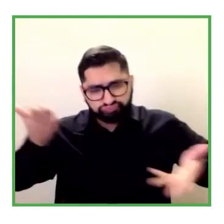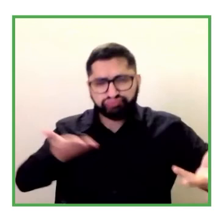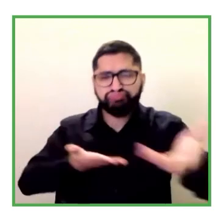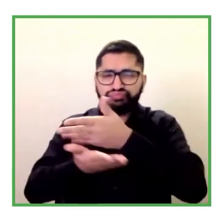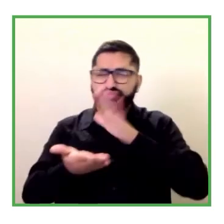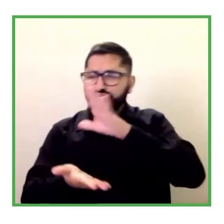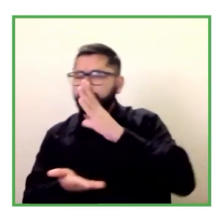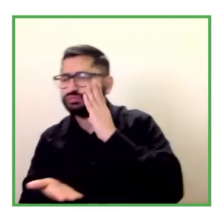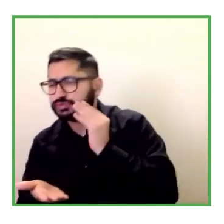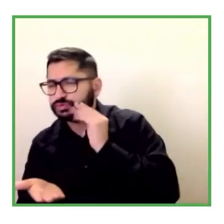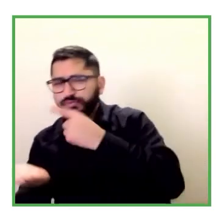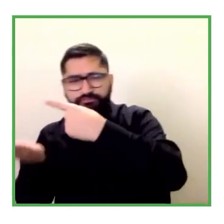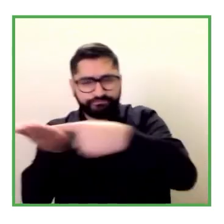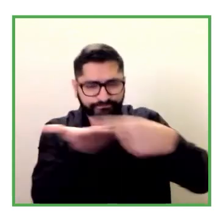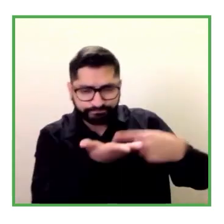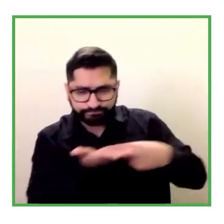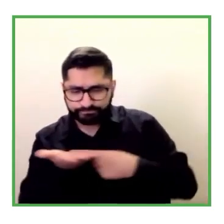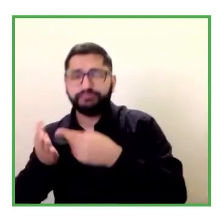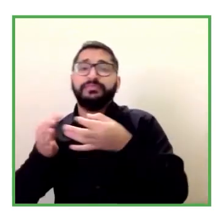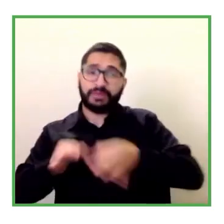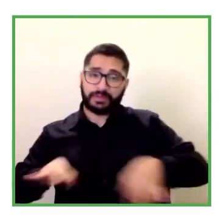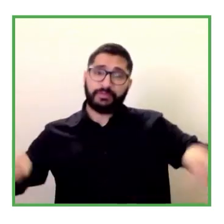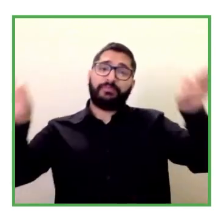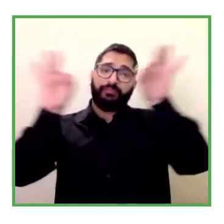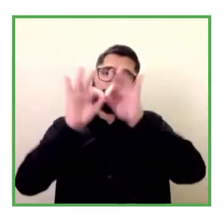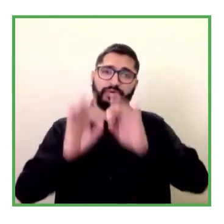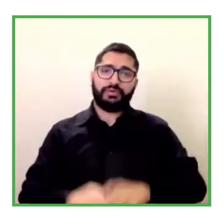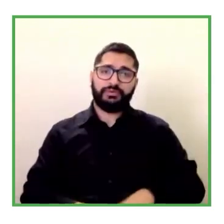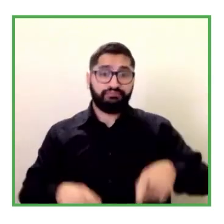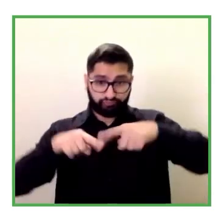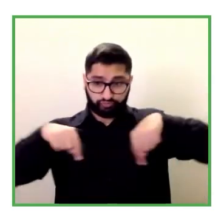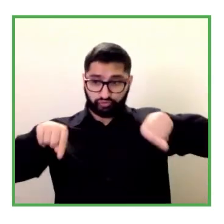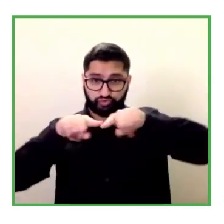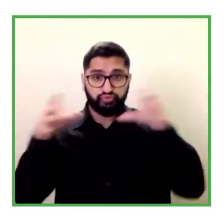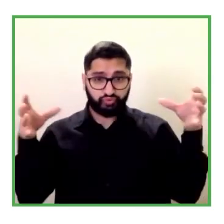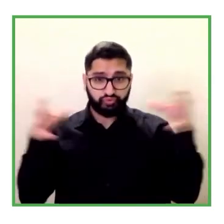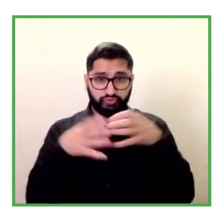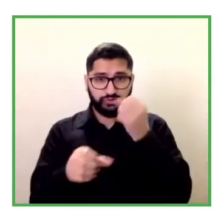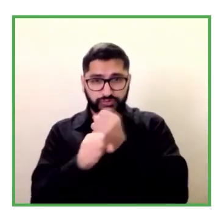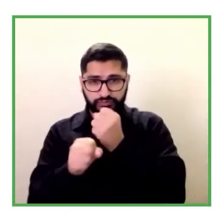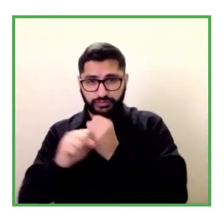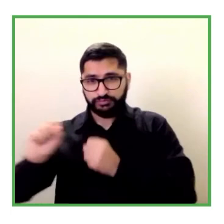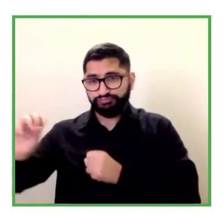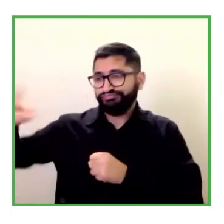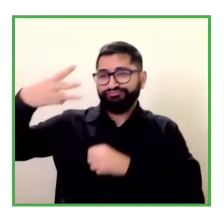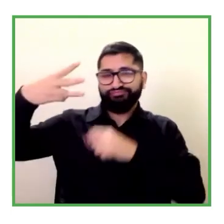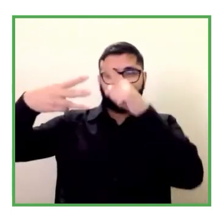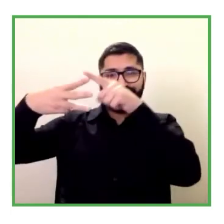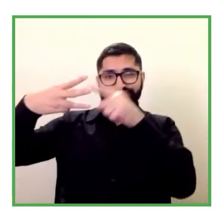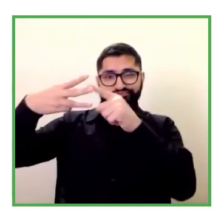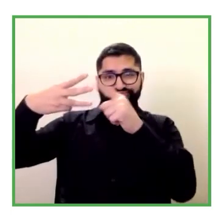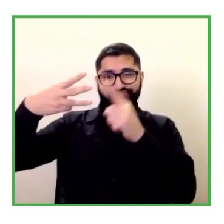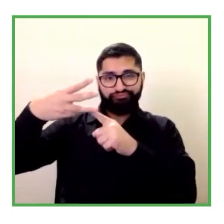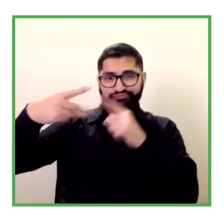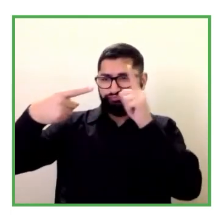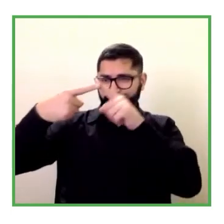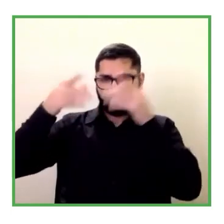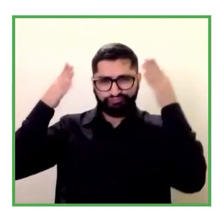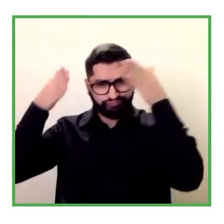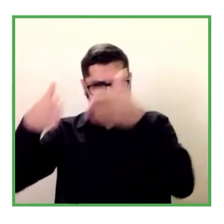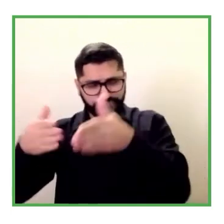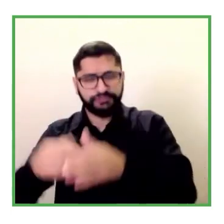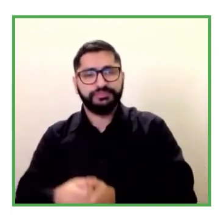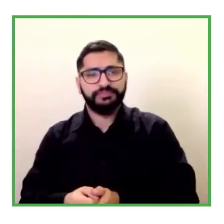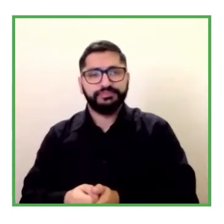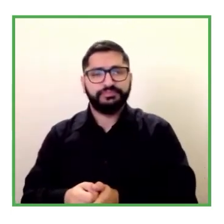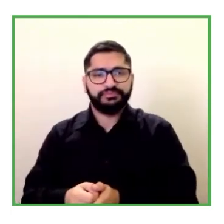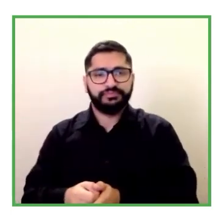estamos trabajando en tres principales ejes uno enfocado en capacitación y